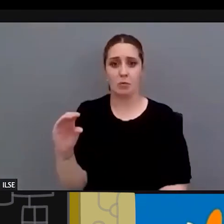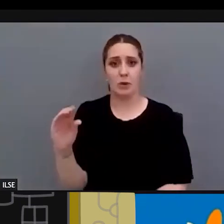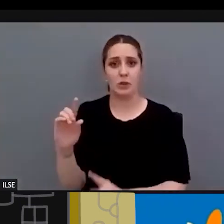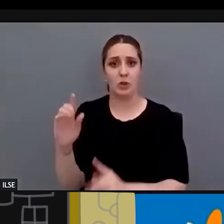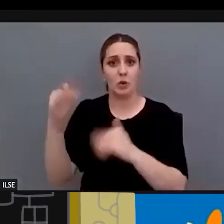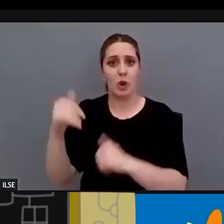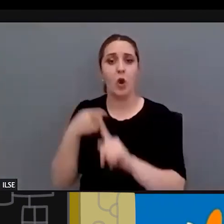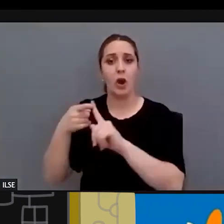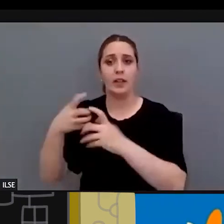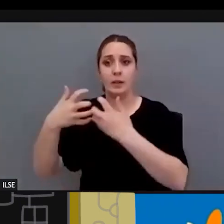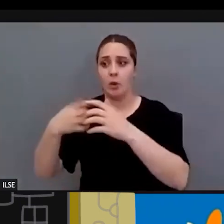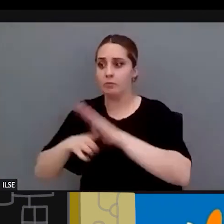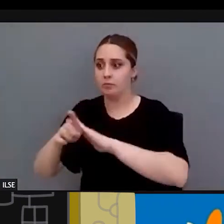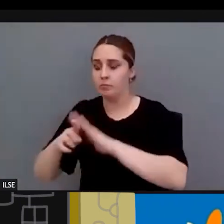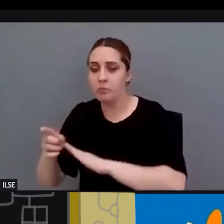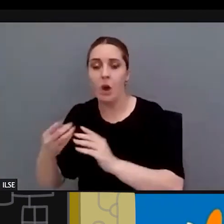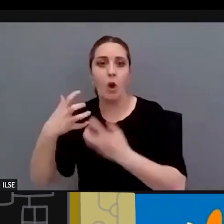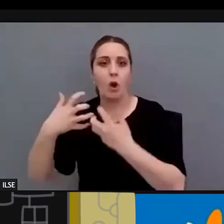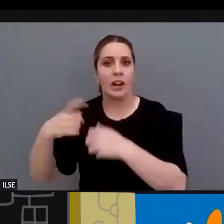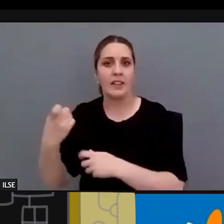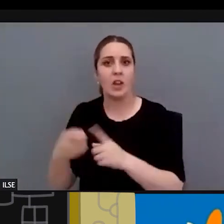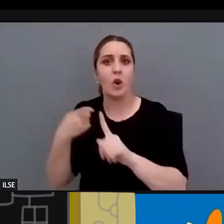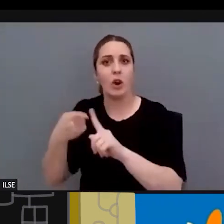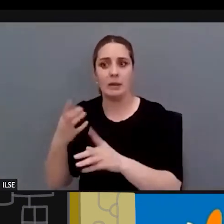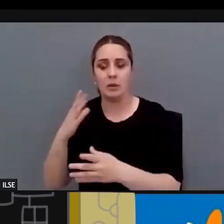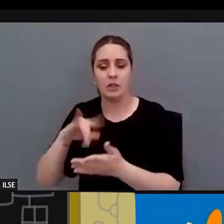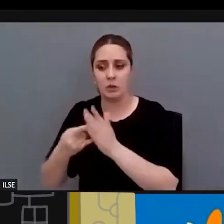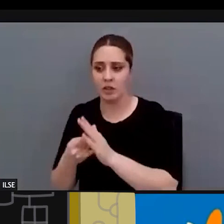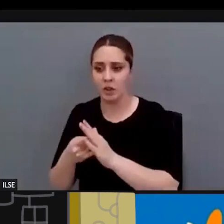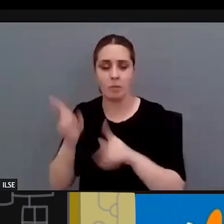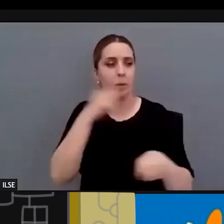funcionar o para poder desarrollar y que necesitan para poder abordar estos asuntos Laura